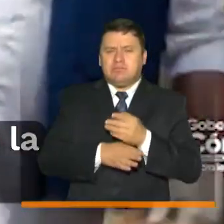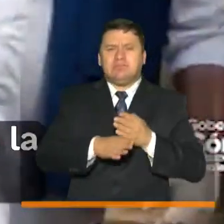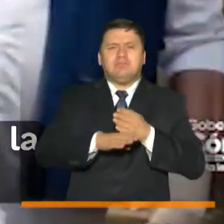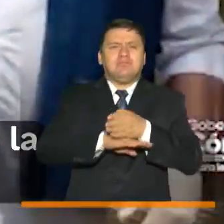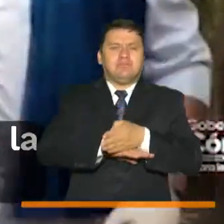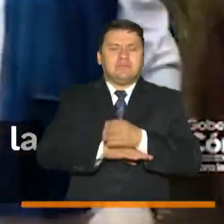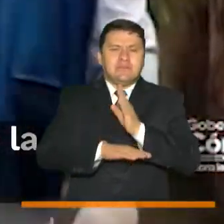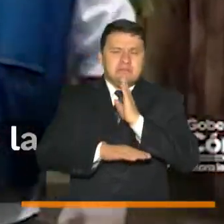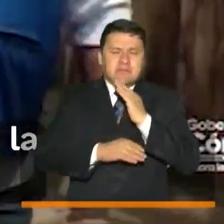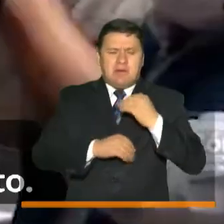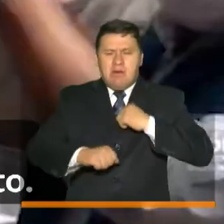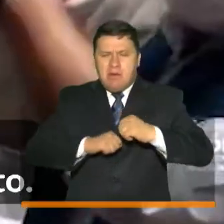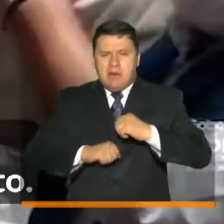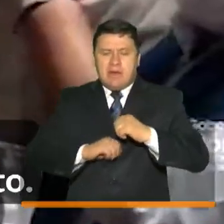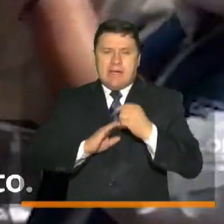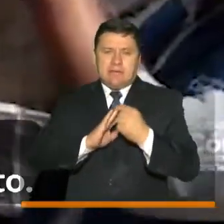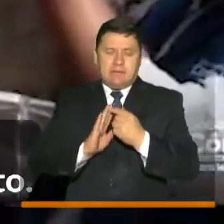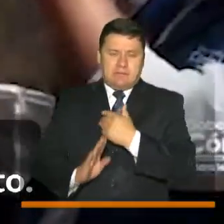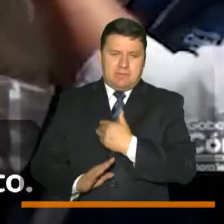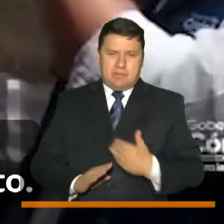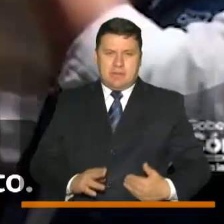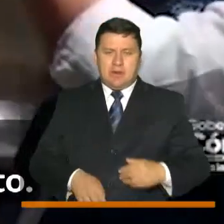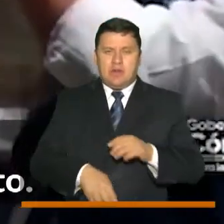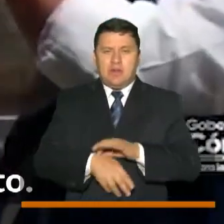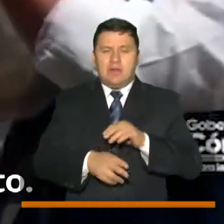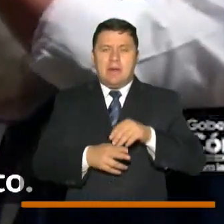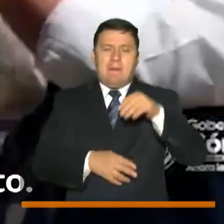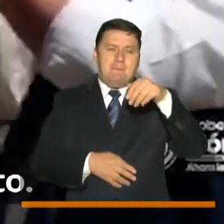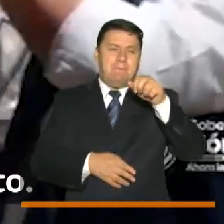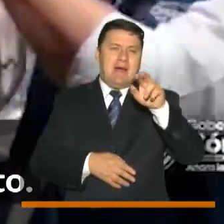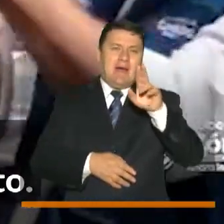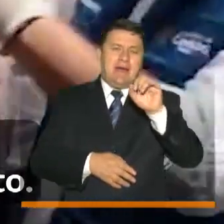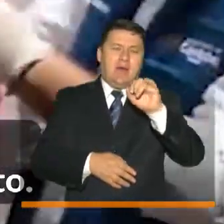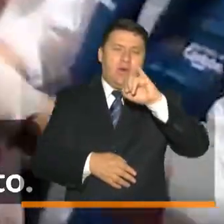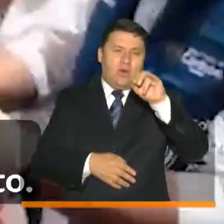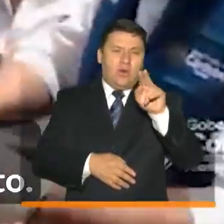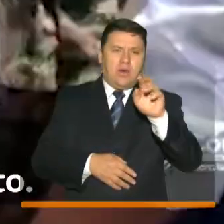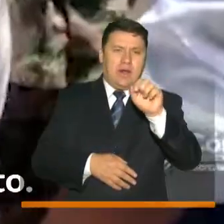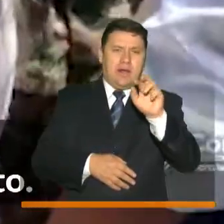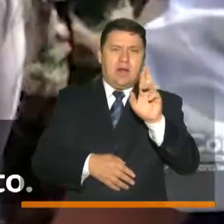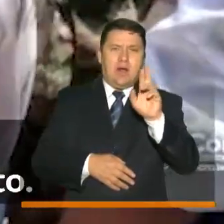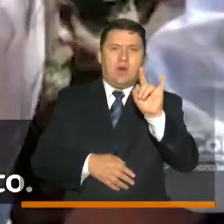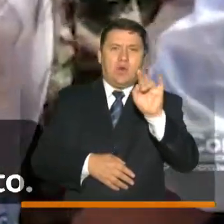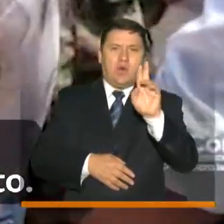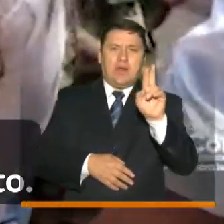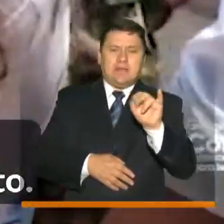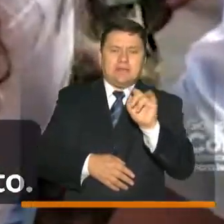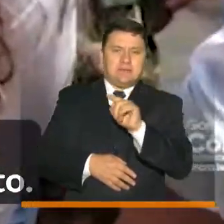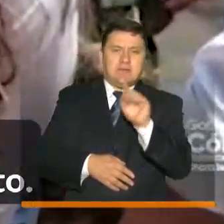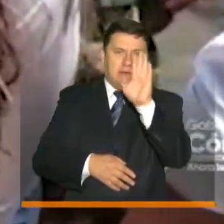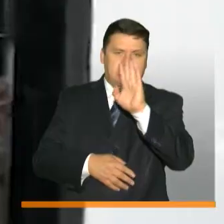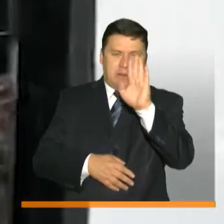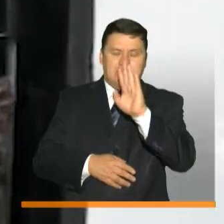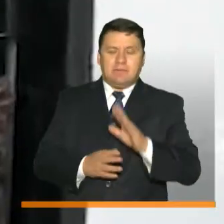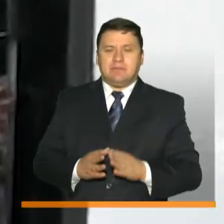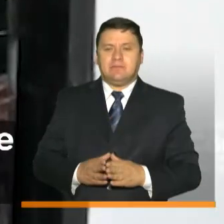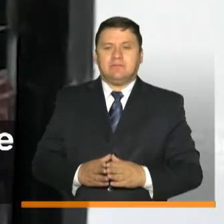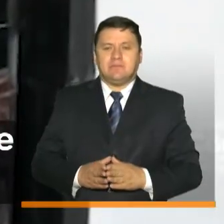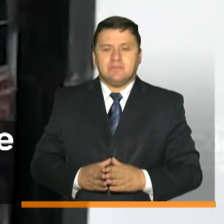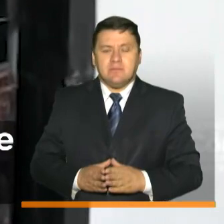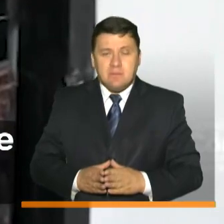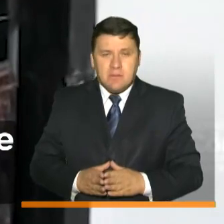través de la primera dama la doctora María Juliana Ruiz ha focalizado para nuestro departamento